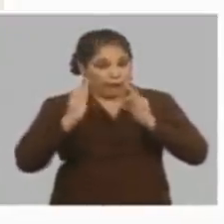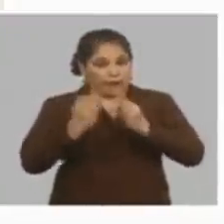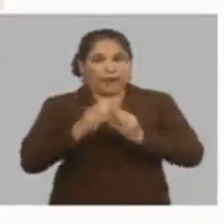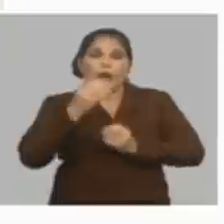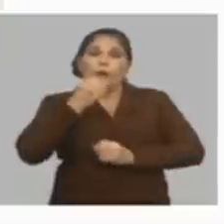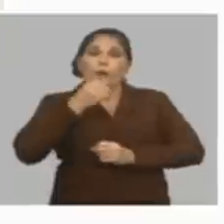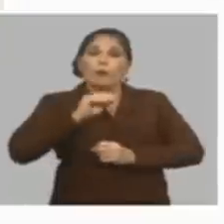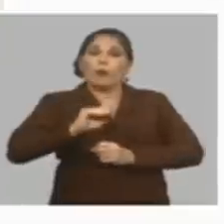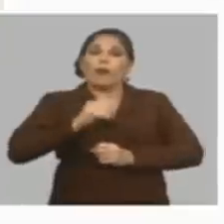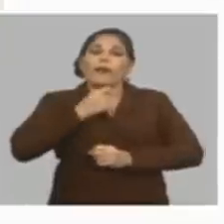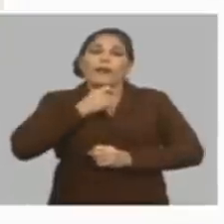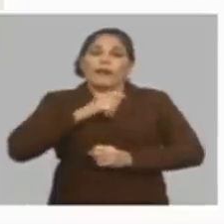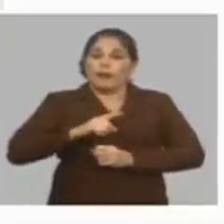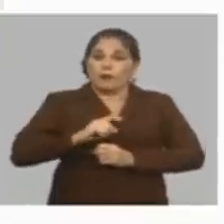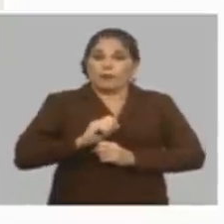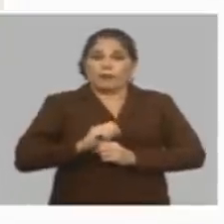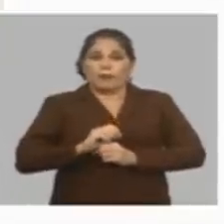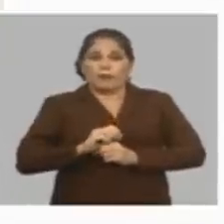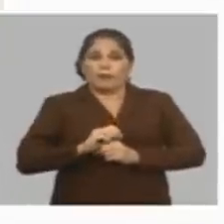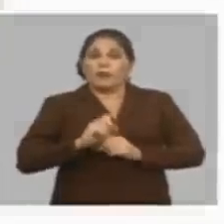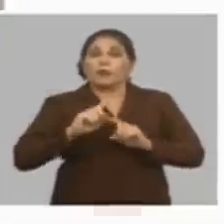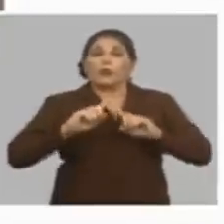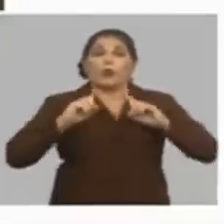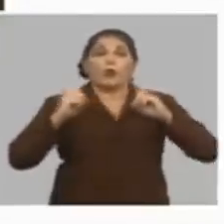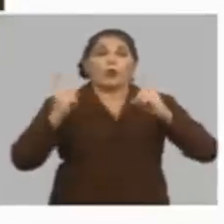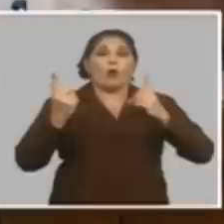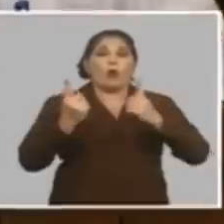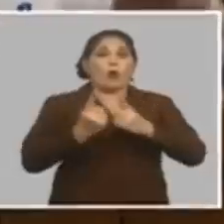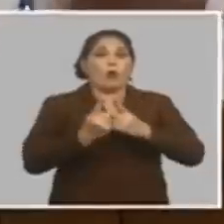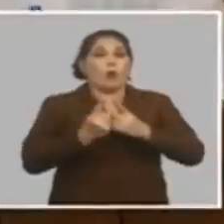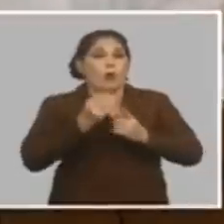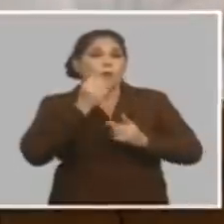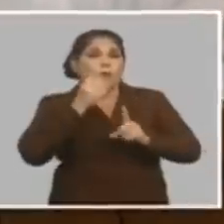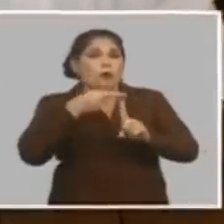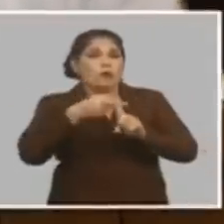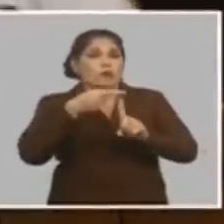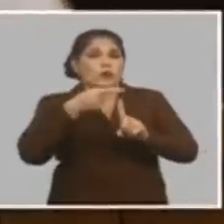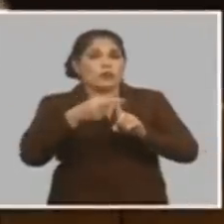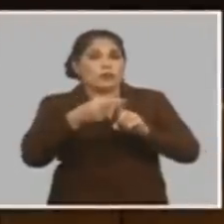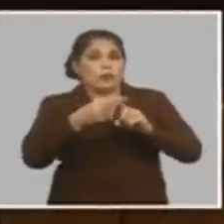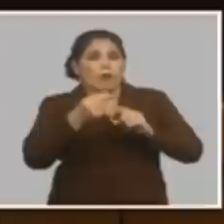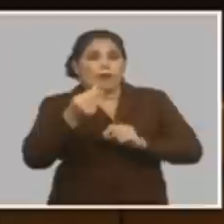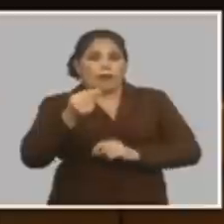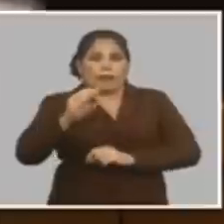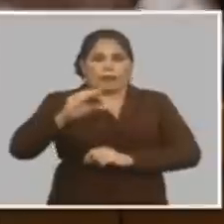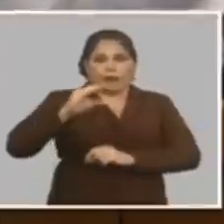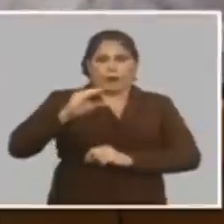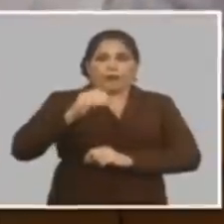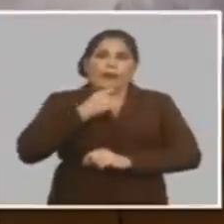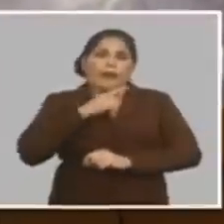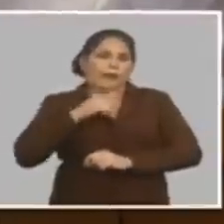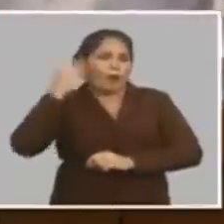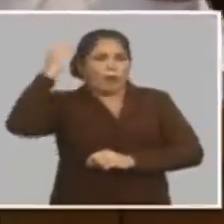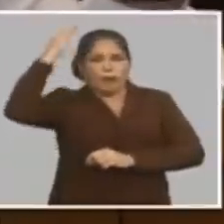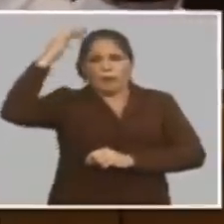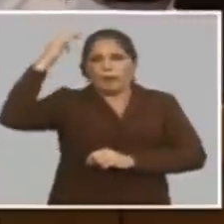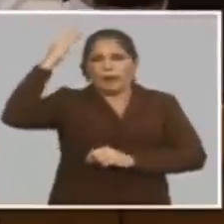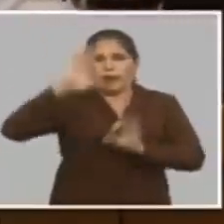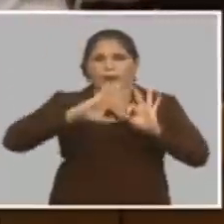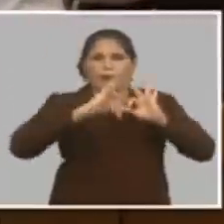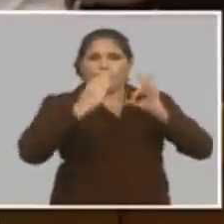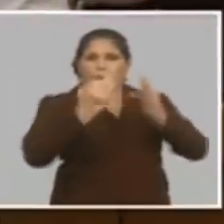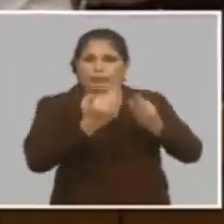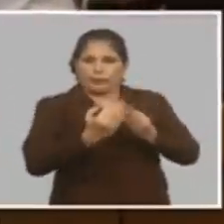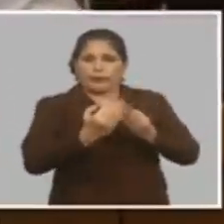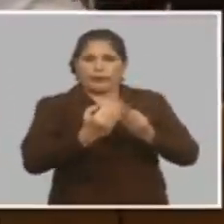pudieran coincidir todos los factores positivos de la devaluación vamos a imaginar un núcleo familiar